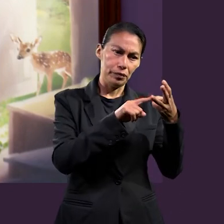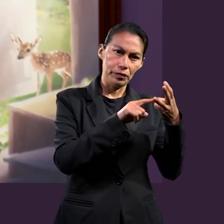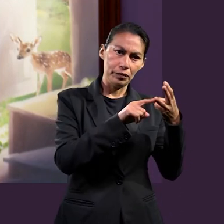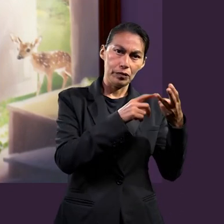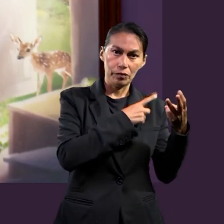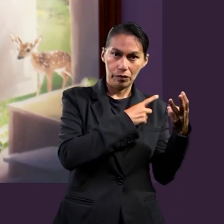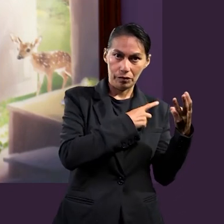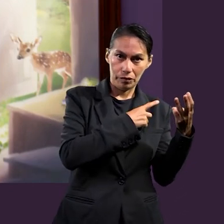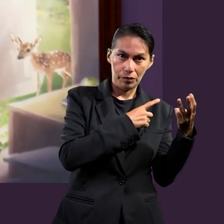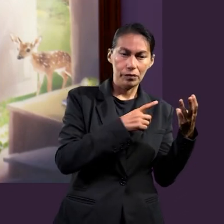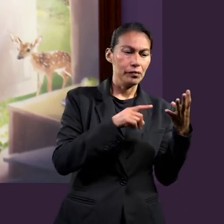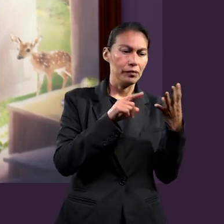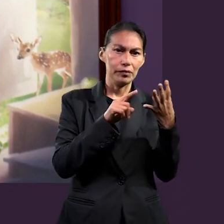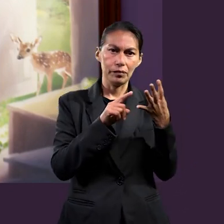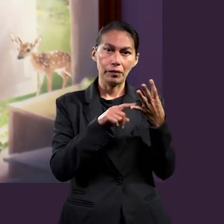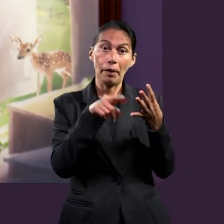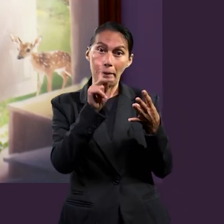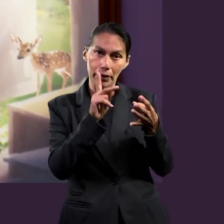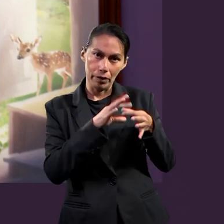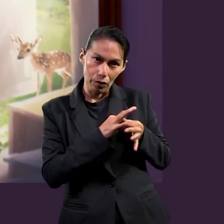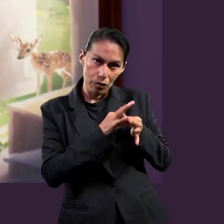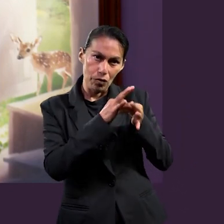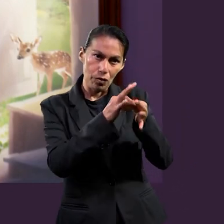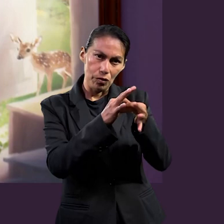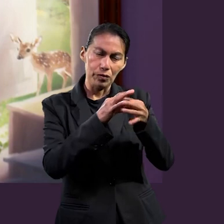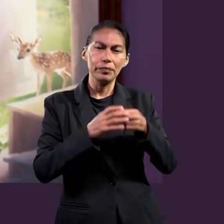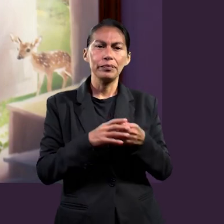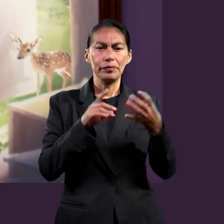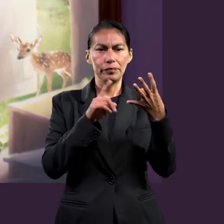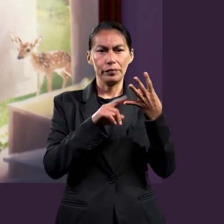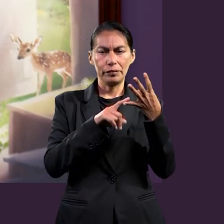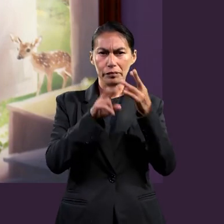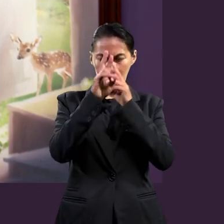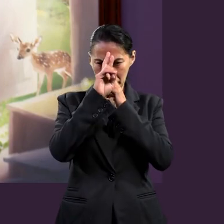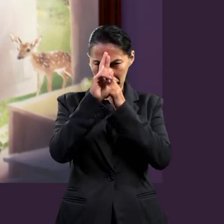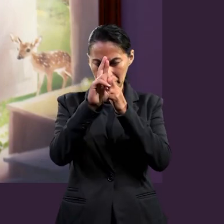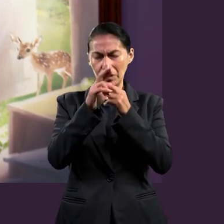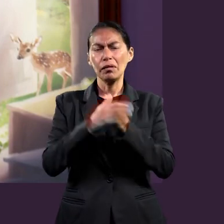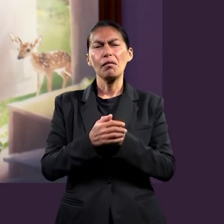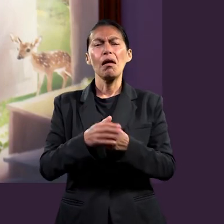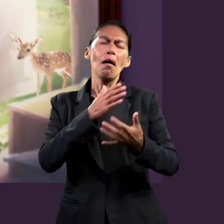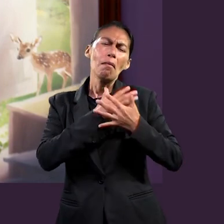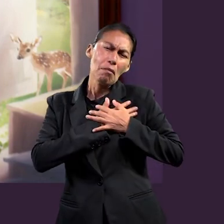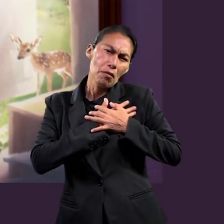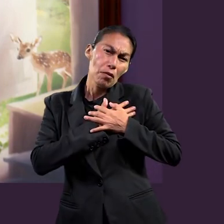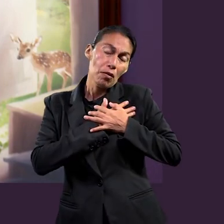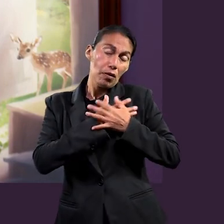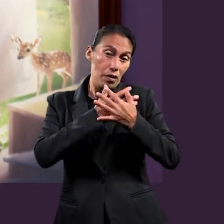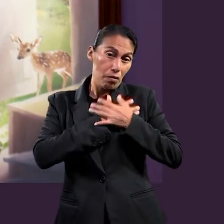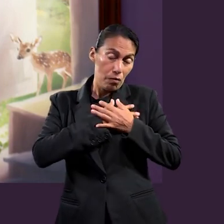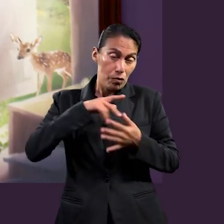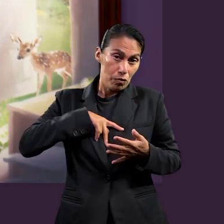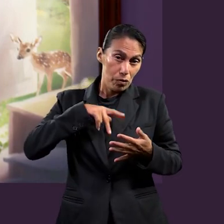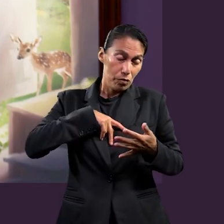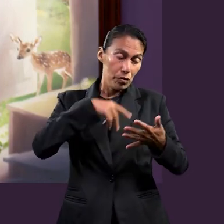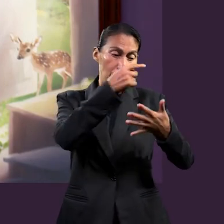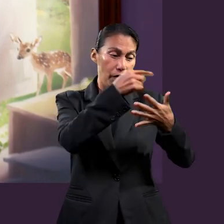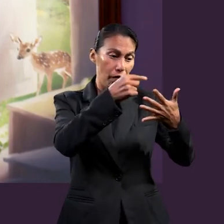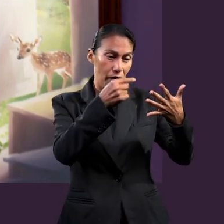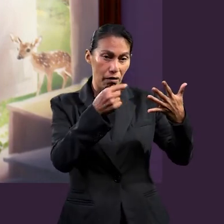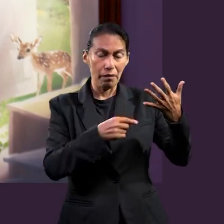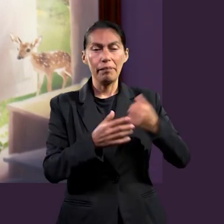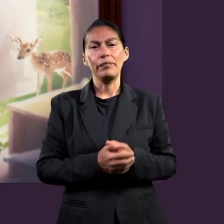Respeto, comunicación, individualidad, pero unión, reverencia, amor y amor propio.